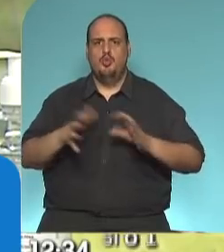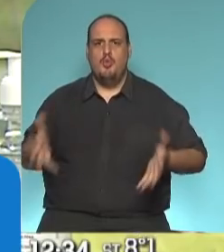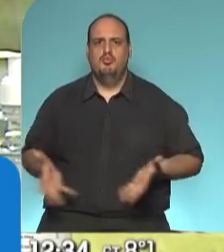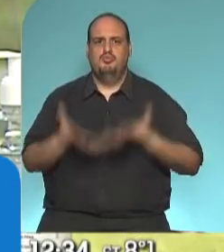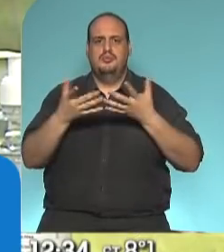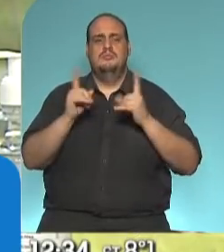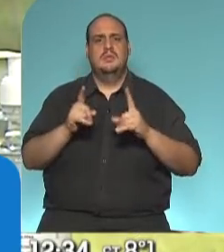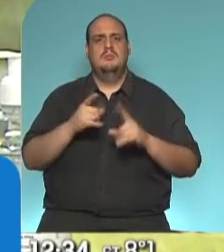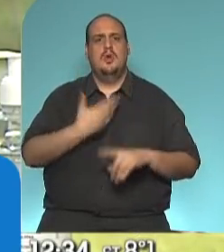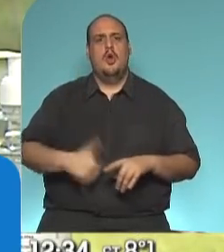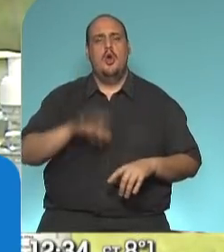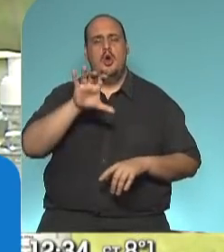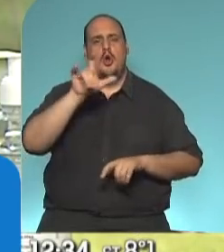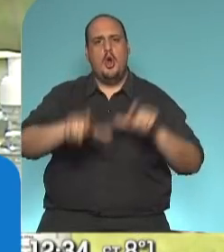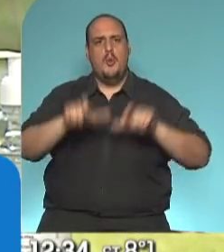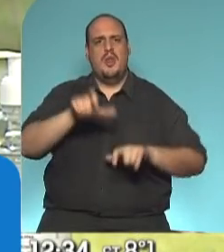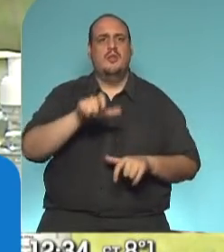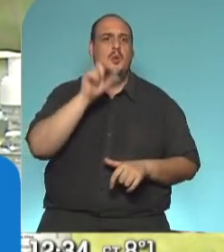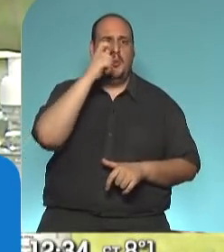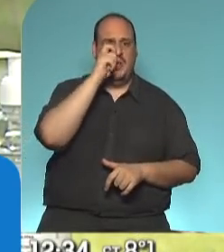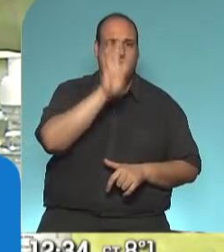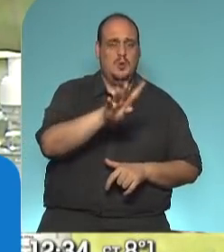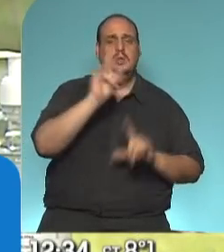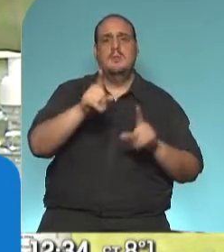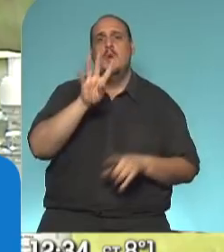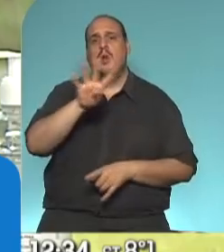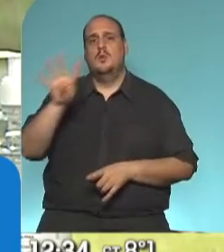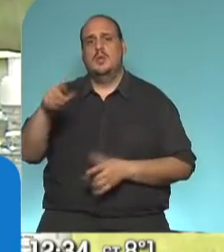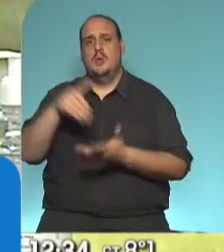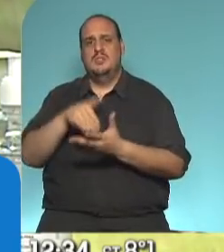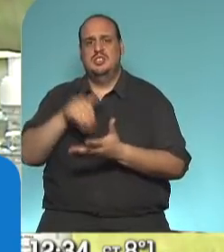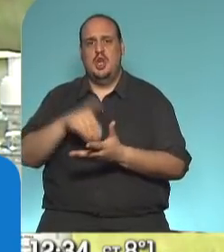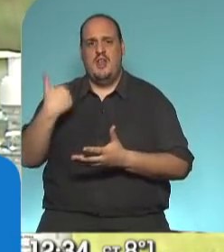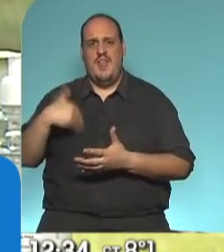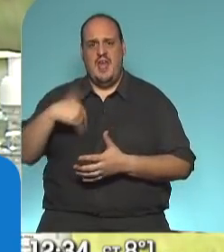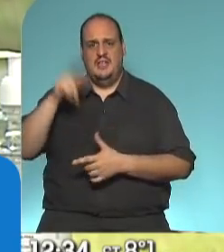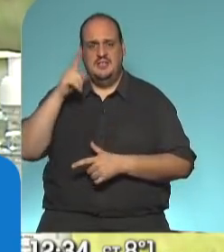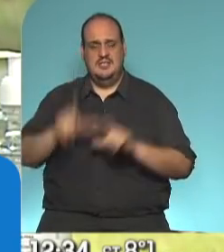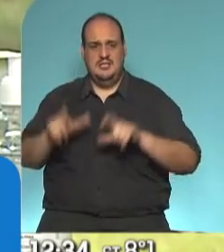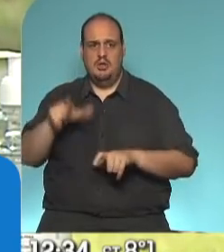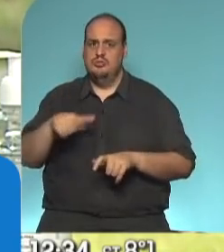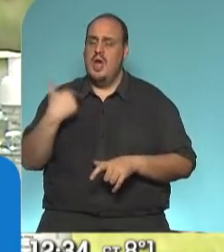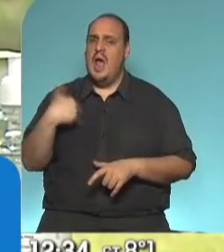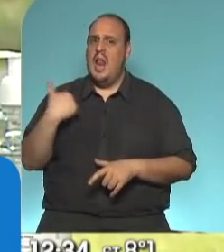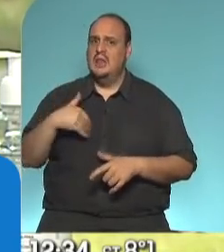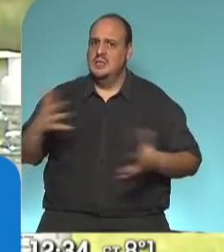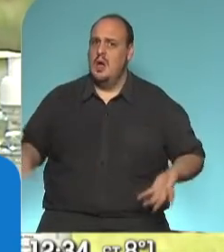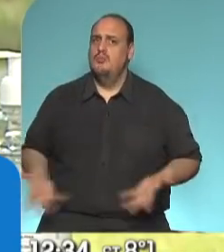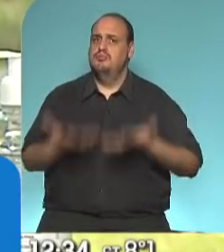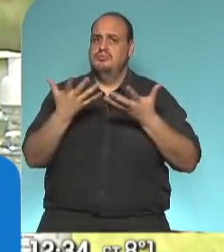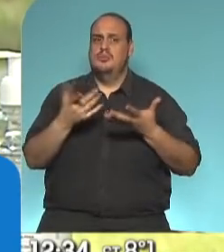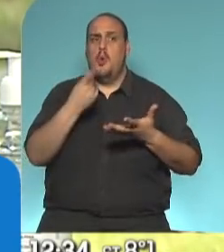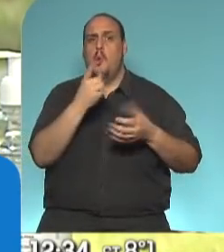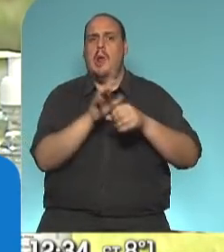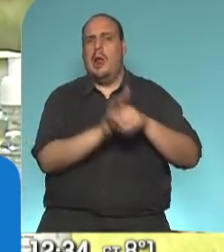a los 24 gobernadores, a los 44 millones de argentinos, a poner de pie la Argentina sin que nadie quede